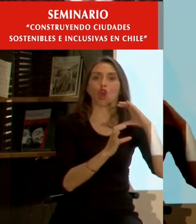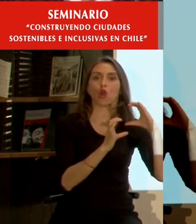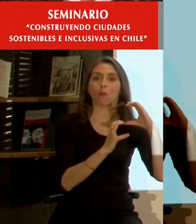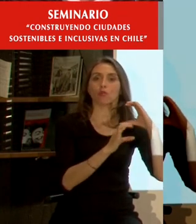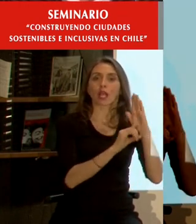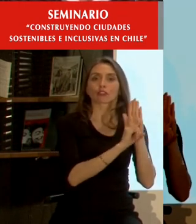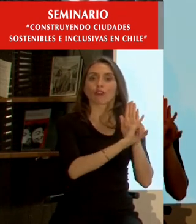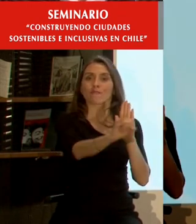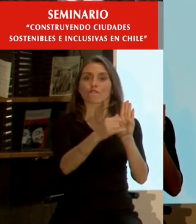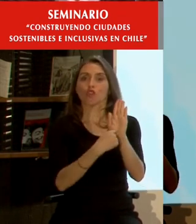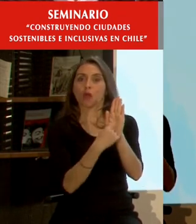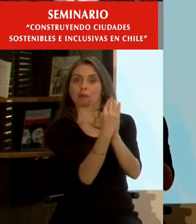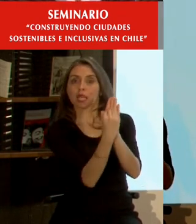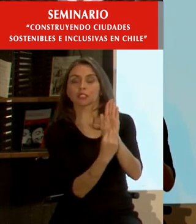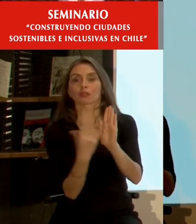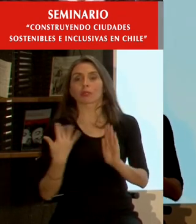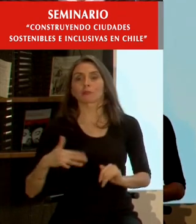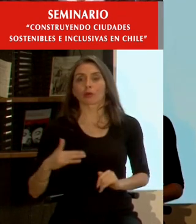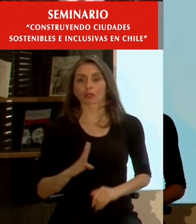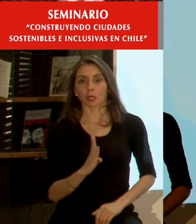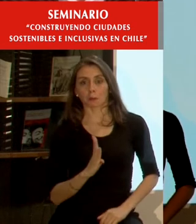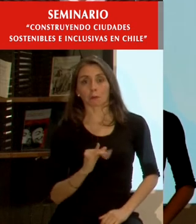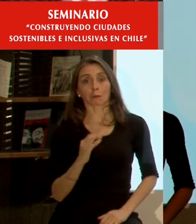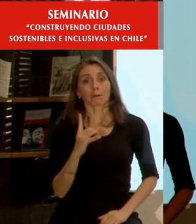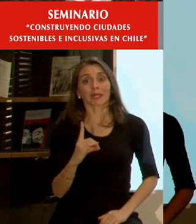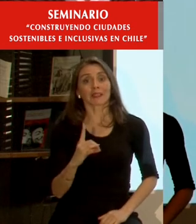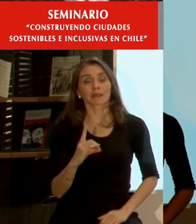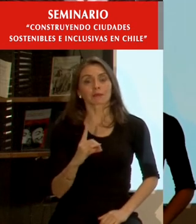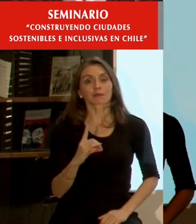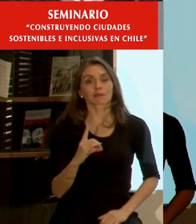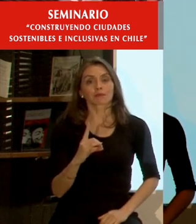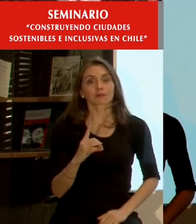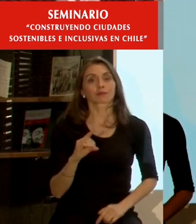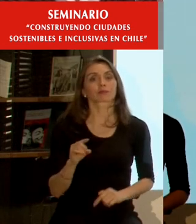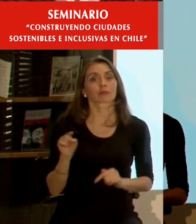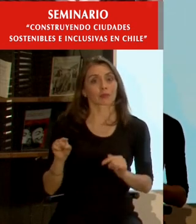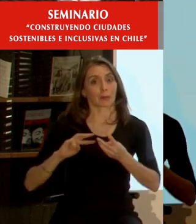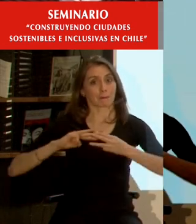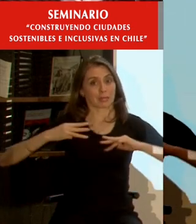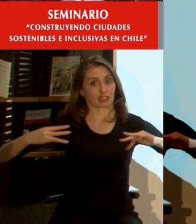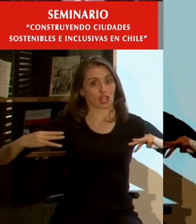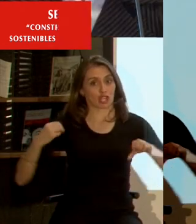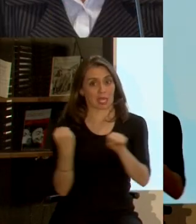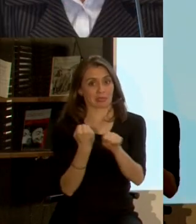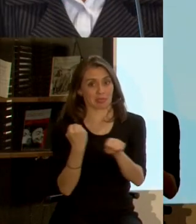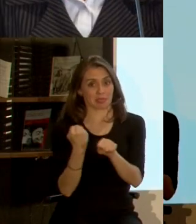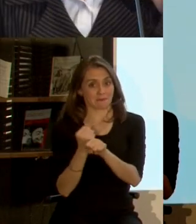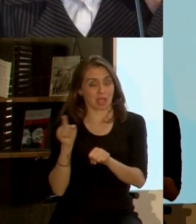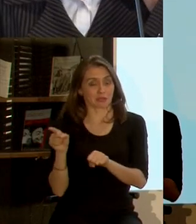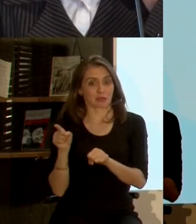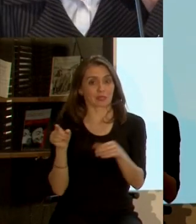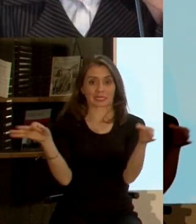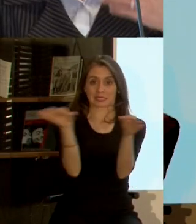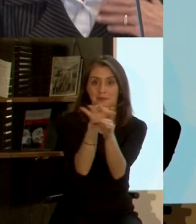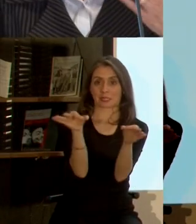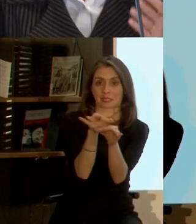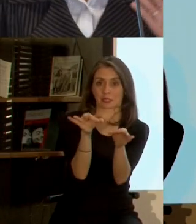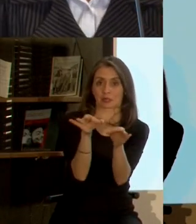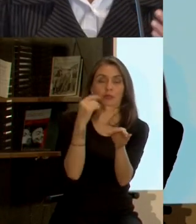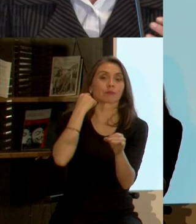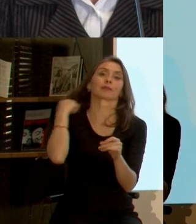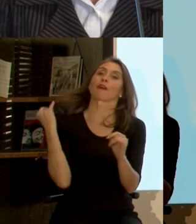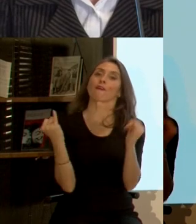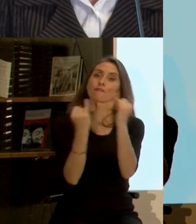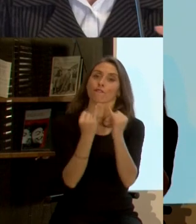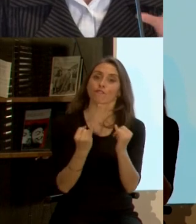fundamental el BID entonces con esta metodología aplicando el